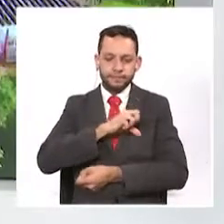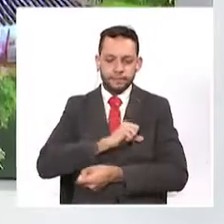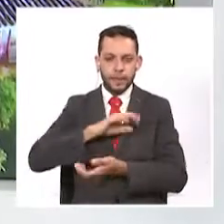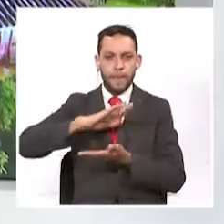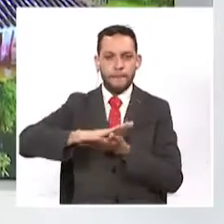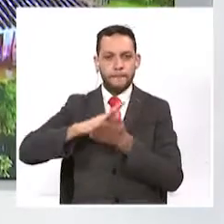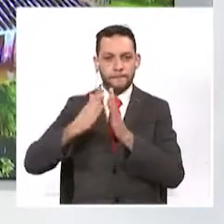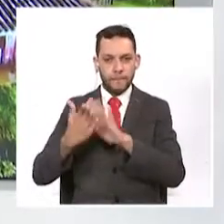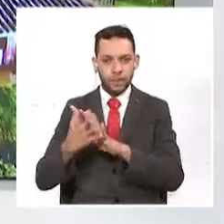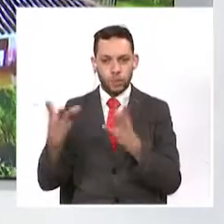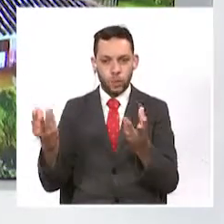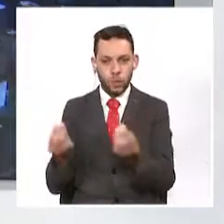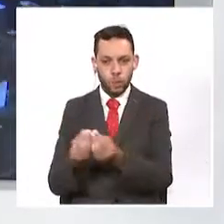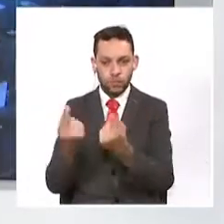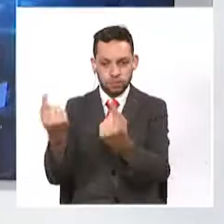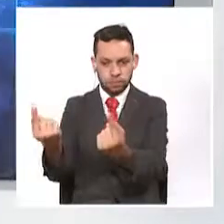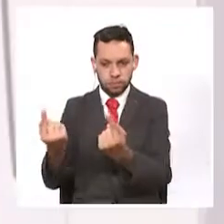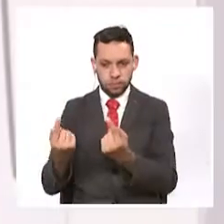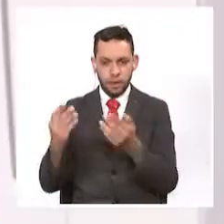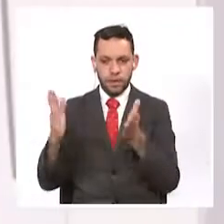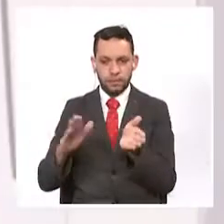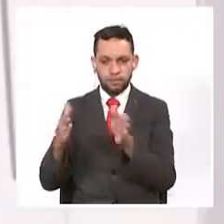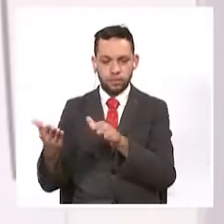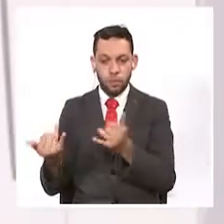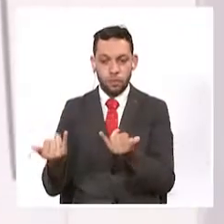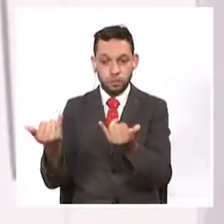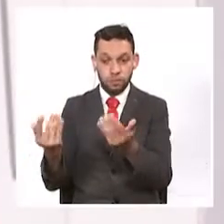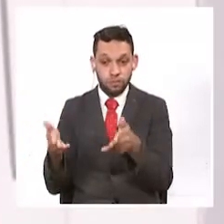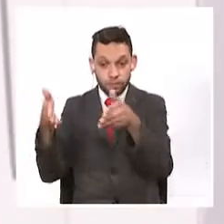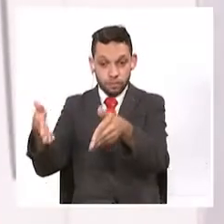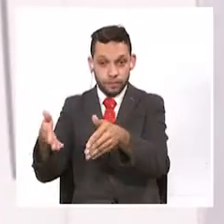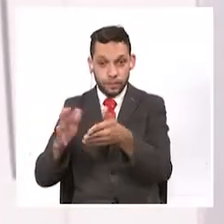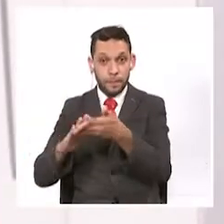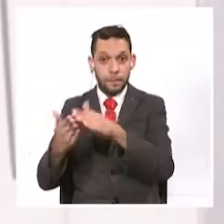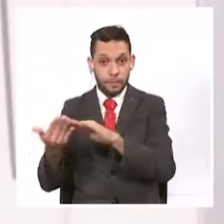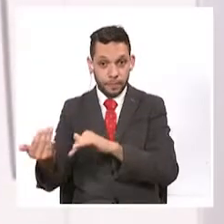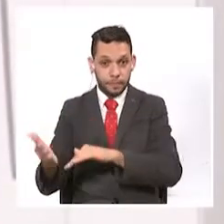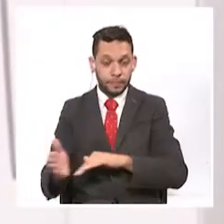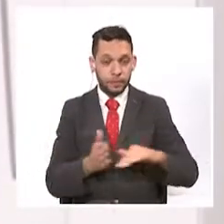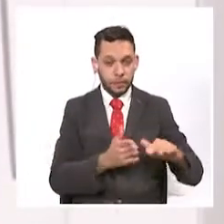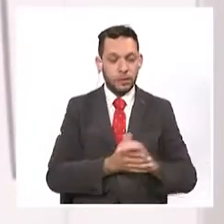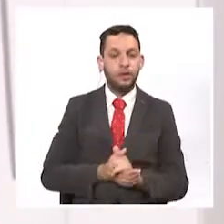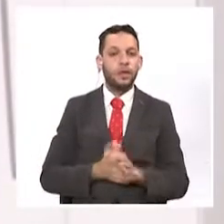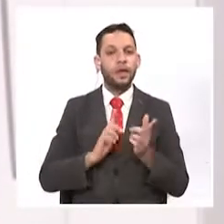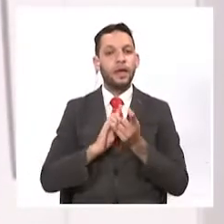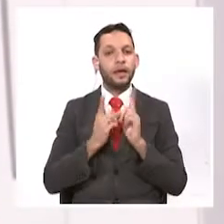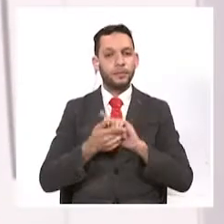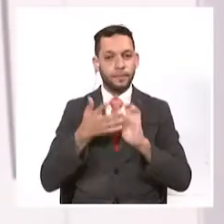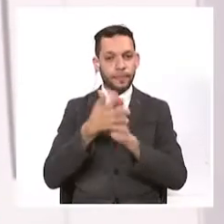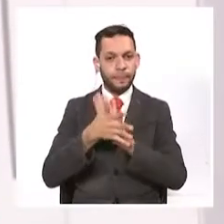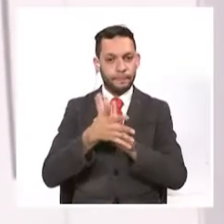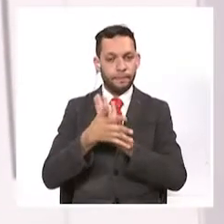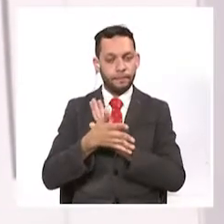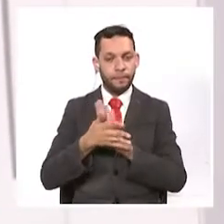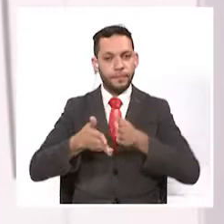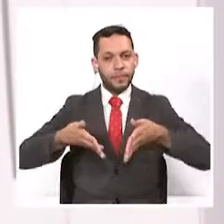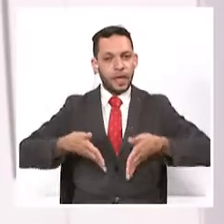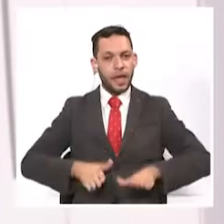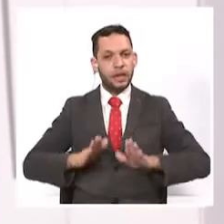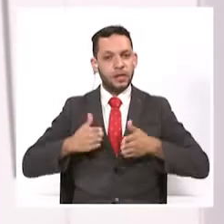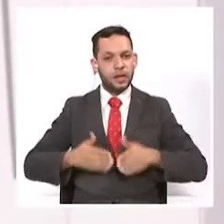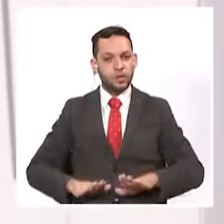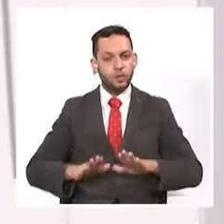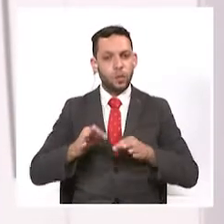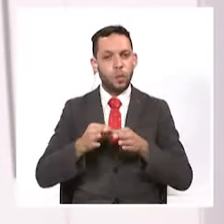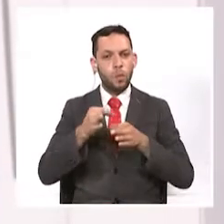nuestro colega Paz en su tumba. Muy bien, cambiamos de información porque un caldense nacido en Palestina,